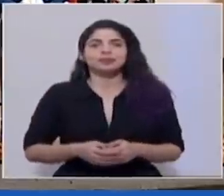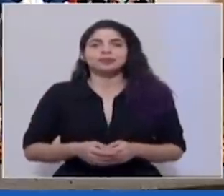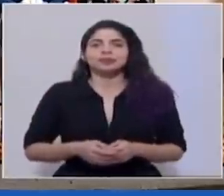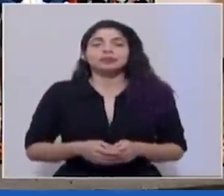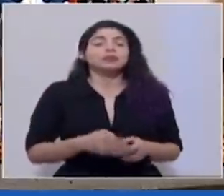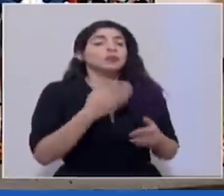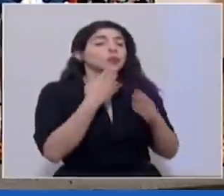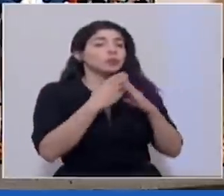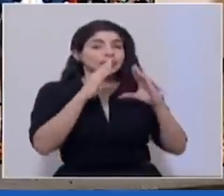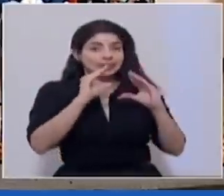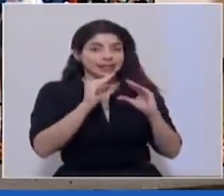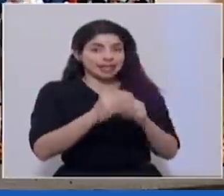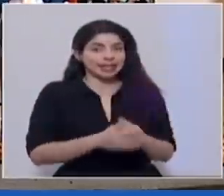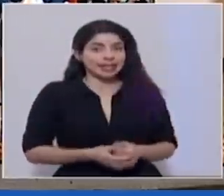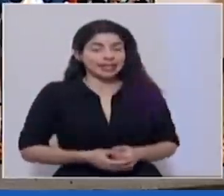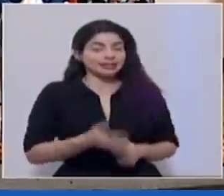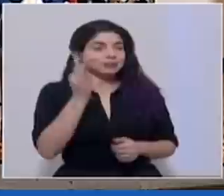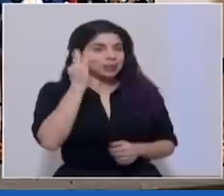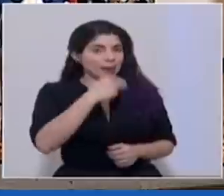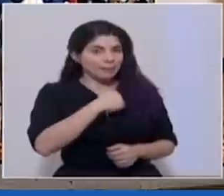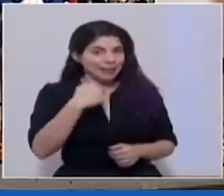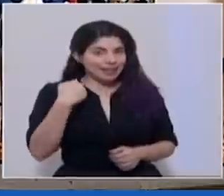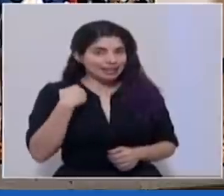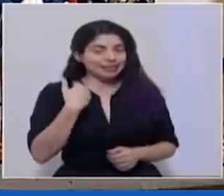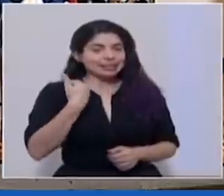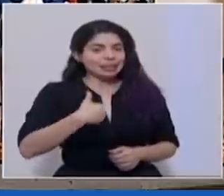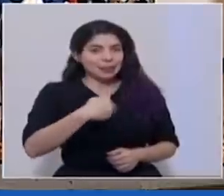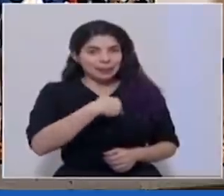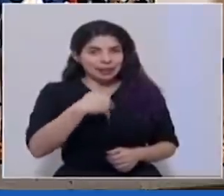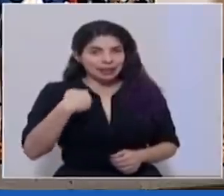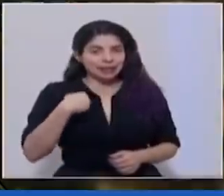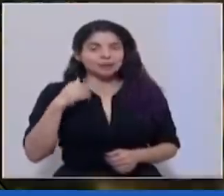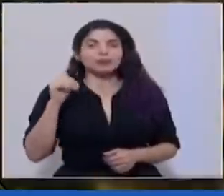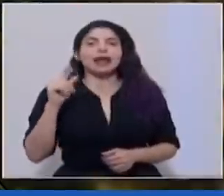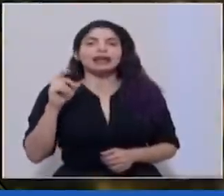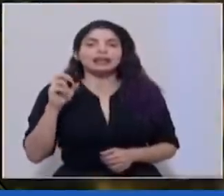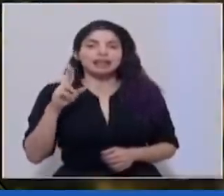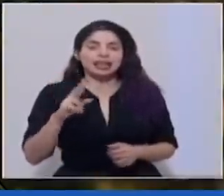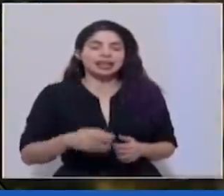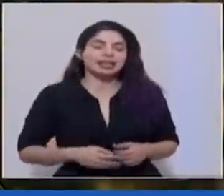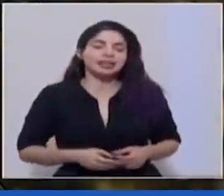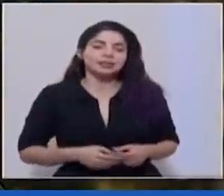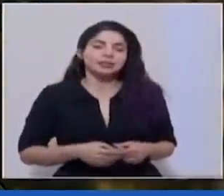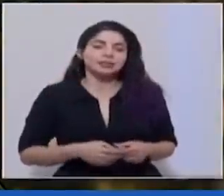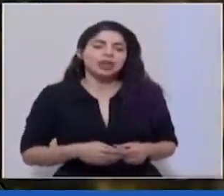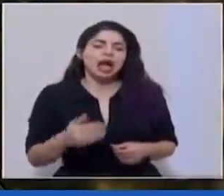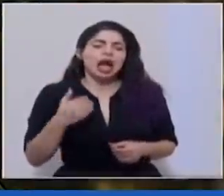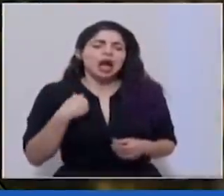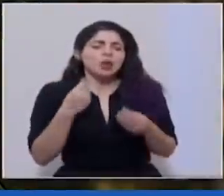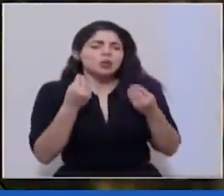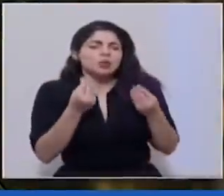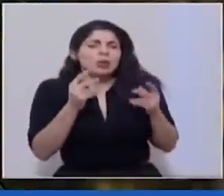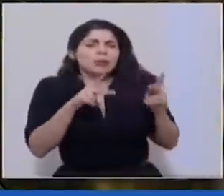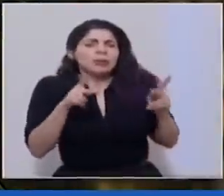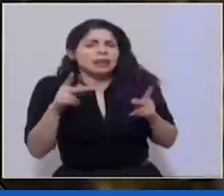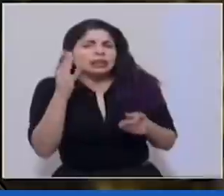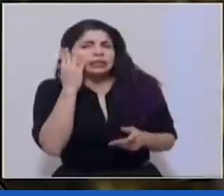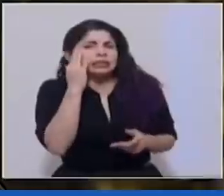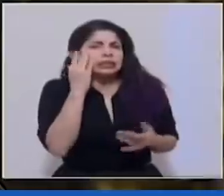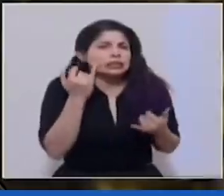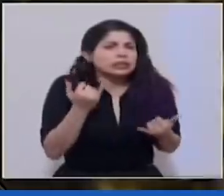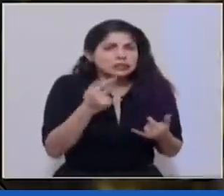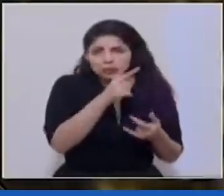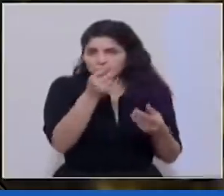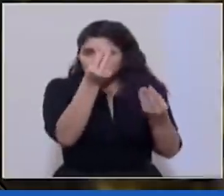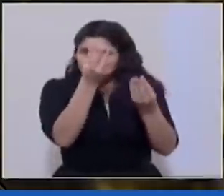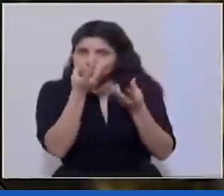Buenas tardes Señora Ministra señor Ministro Don Alexander hay mucha expectativa en estos momentos sobre estos anuncios